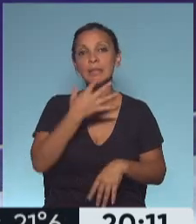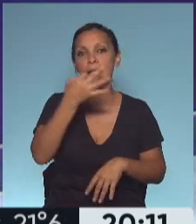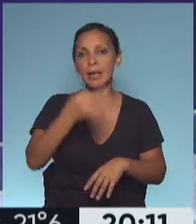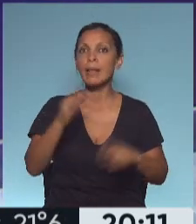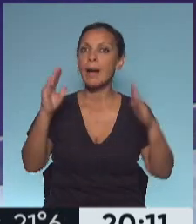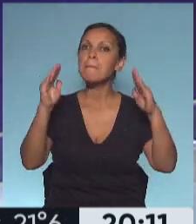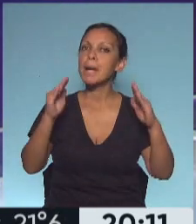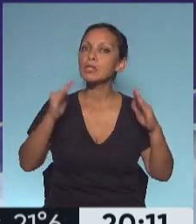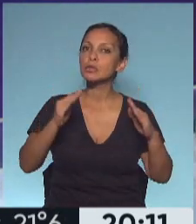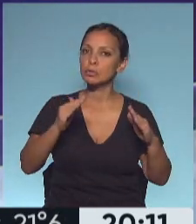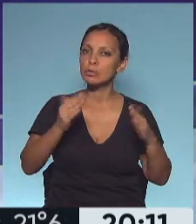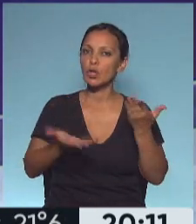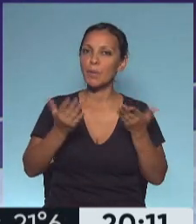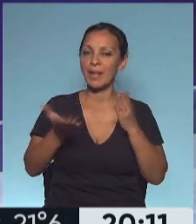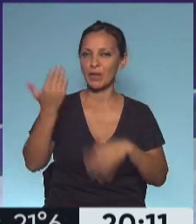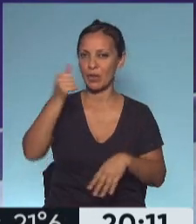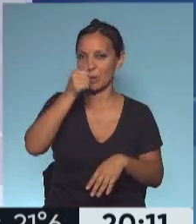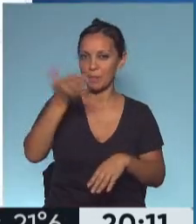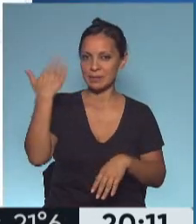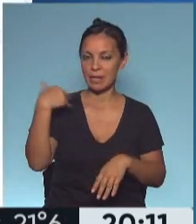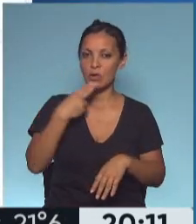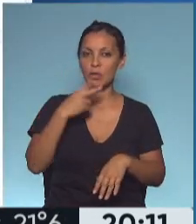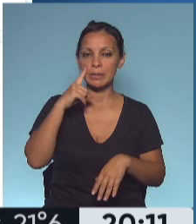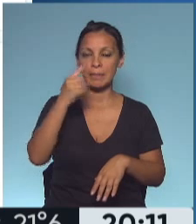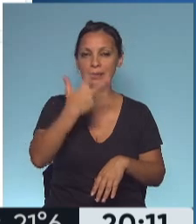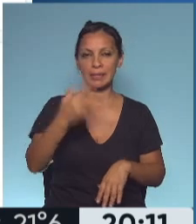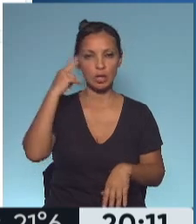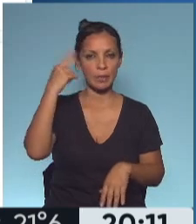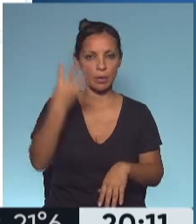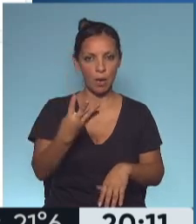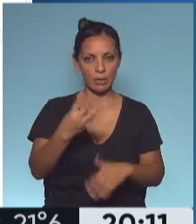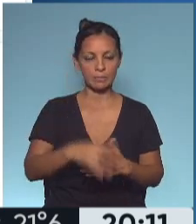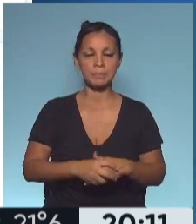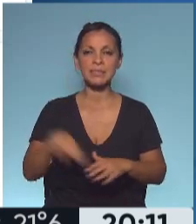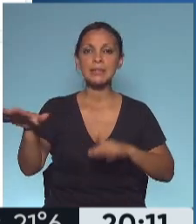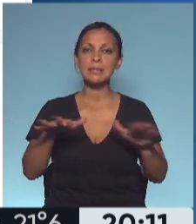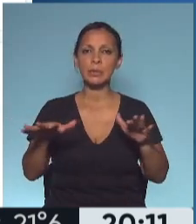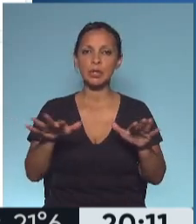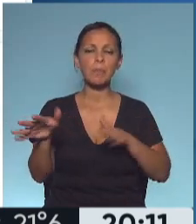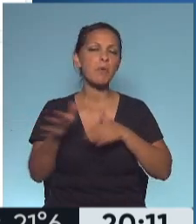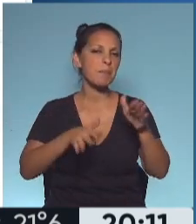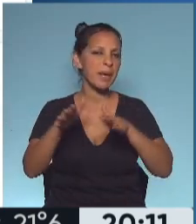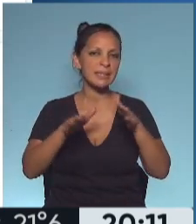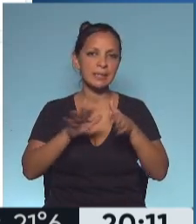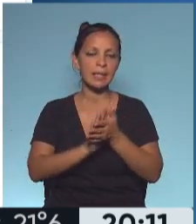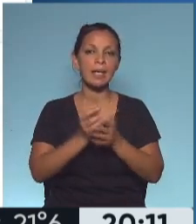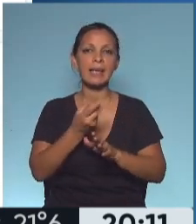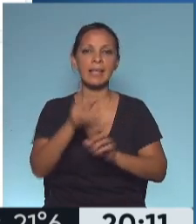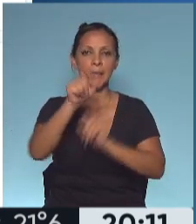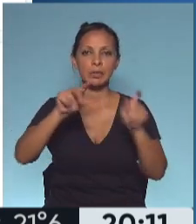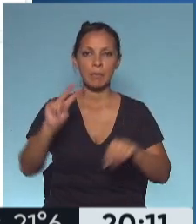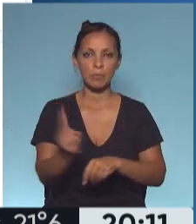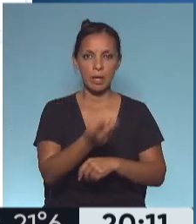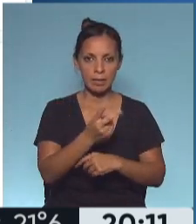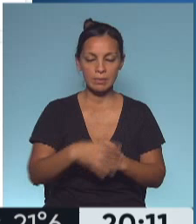descendido respecto al anterior domingo, es de 11.394. La situación es bastante similar en cuanto a los fallecidos informados en las últimas 24 horas, porque